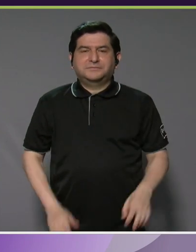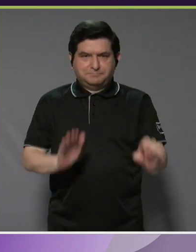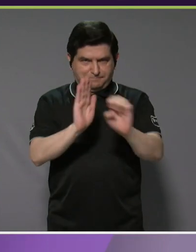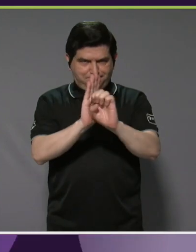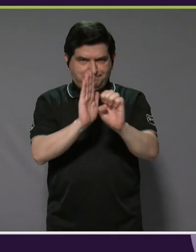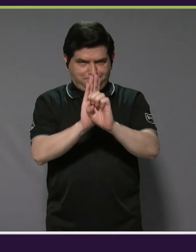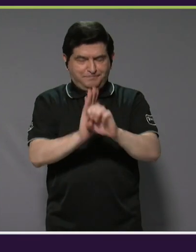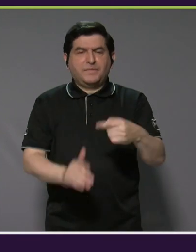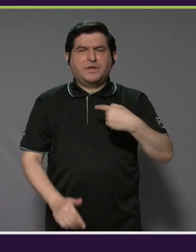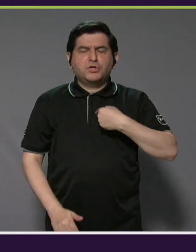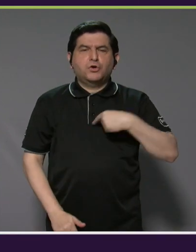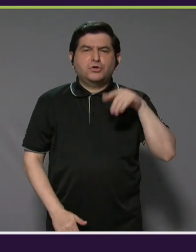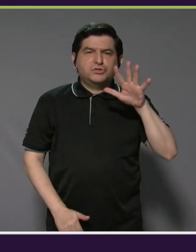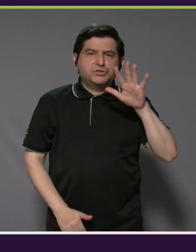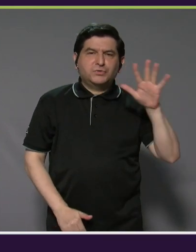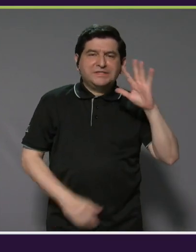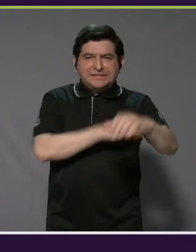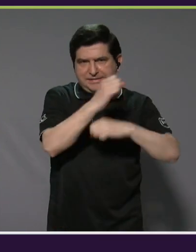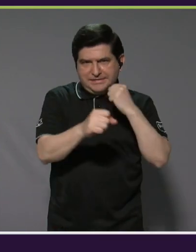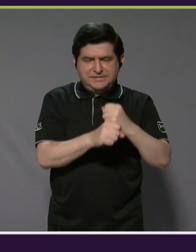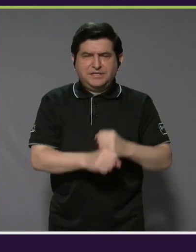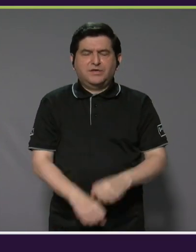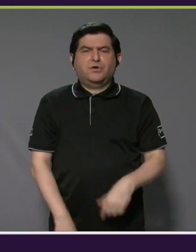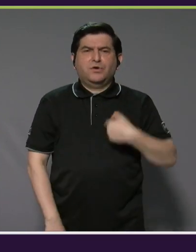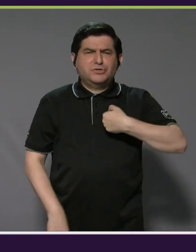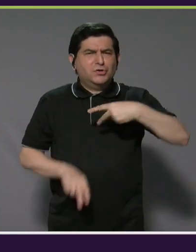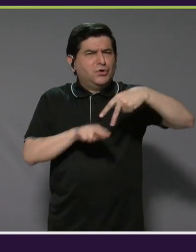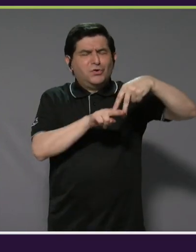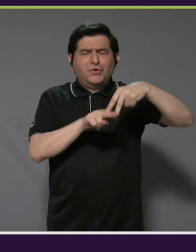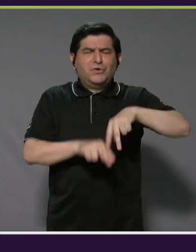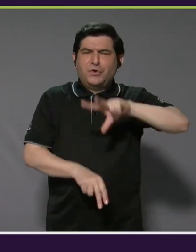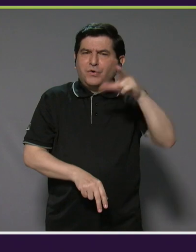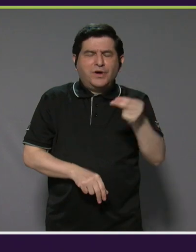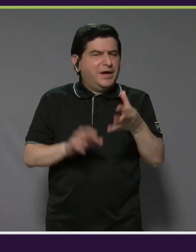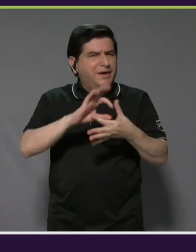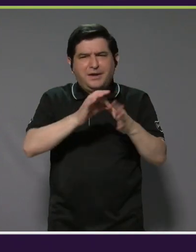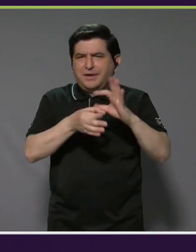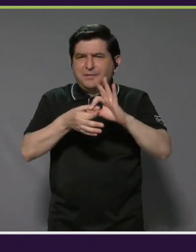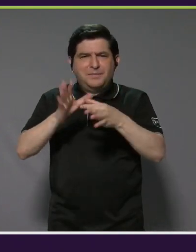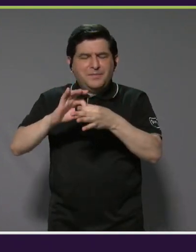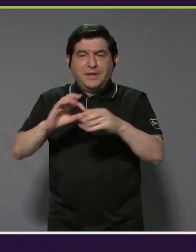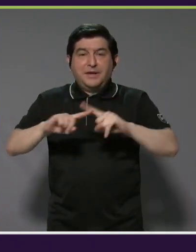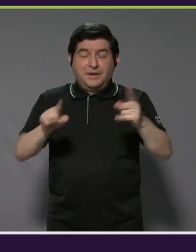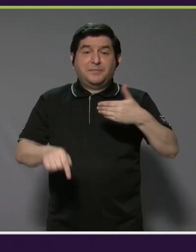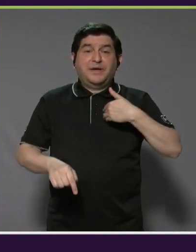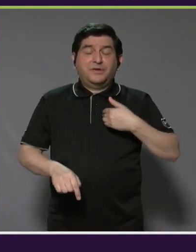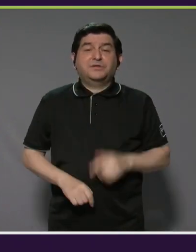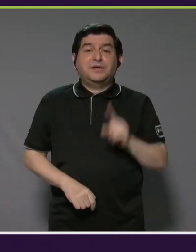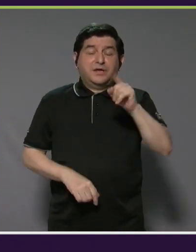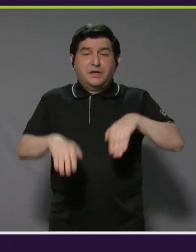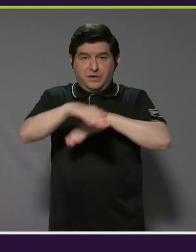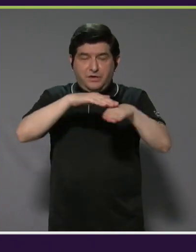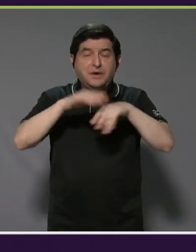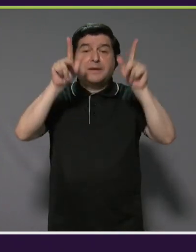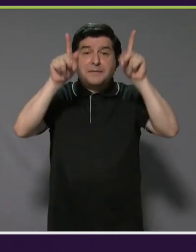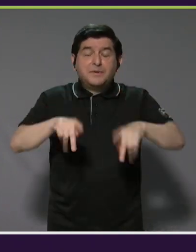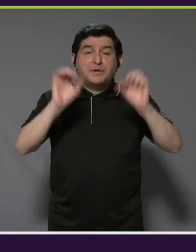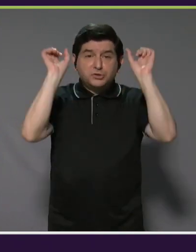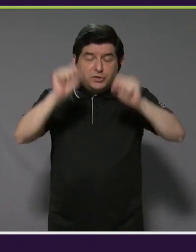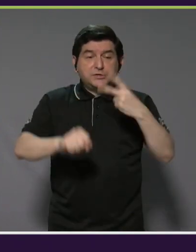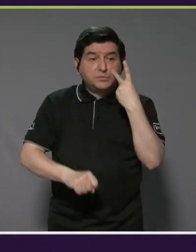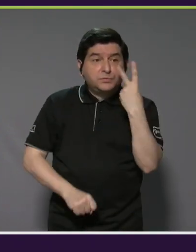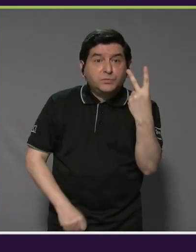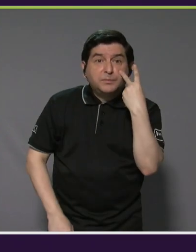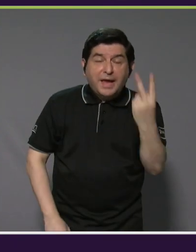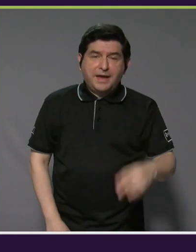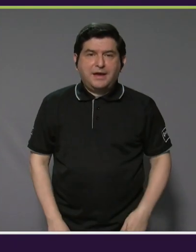ejemplo, yo tengo 55, no surfería en las paralimpiadas, pero la idea es tener una plataforma en donde las personas puedan ver